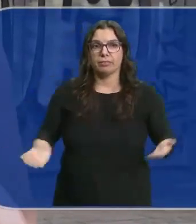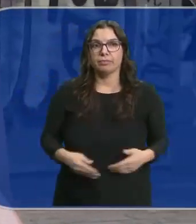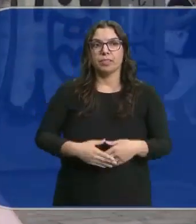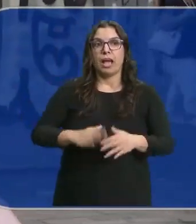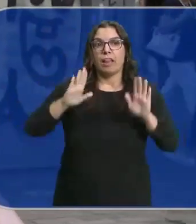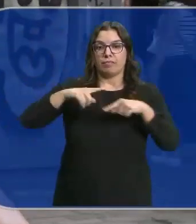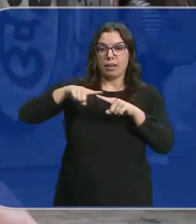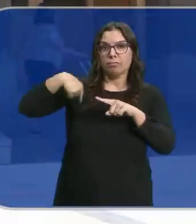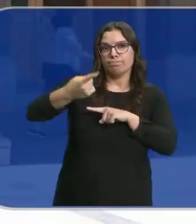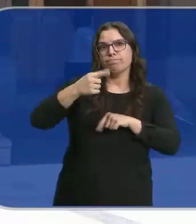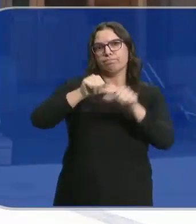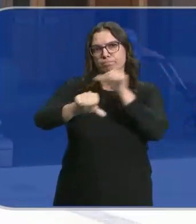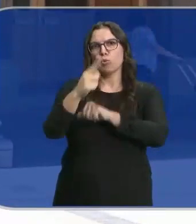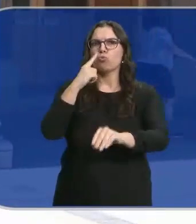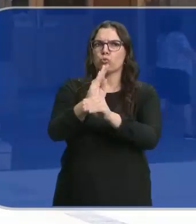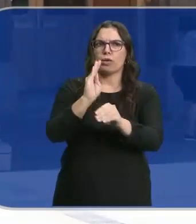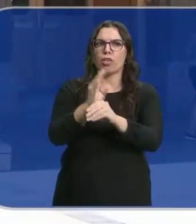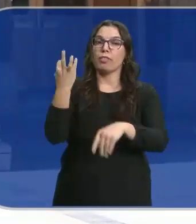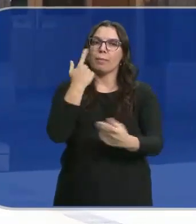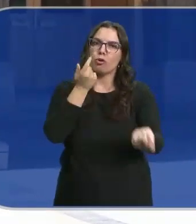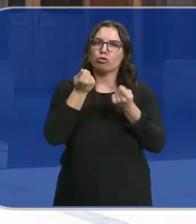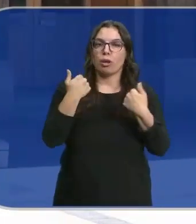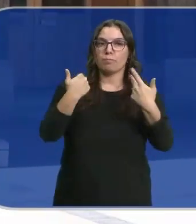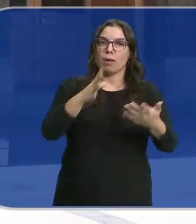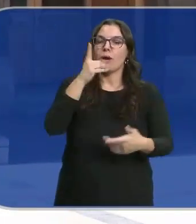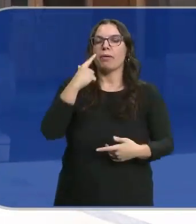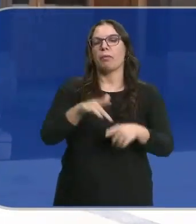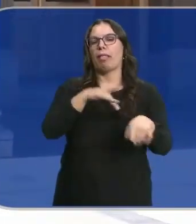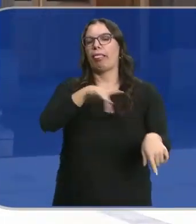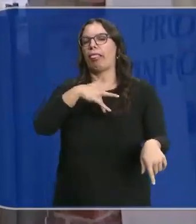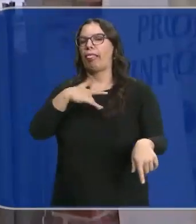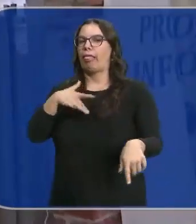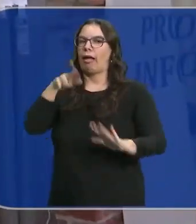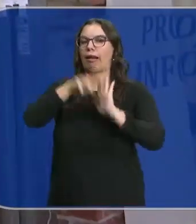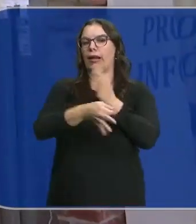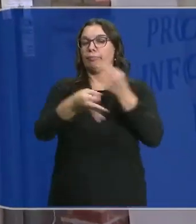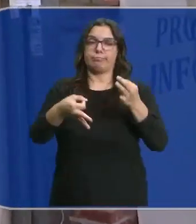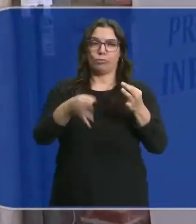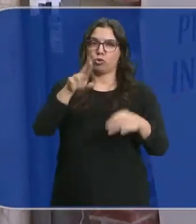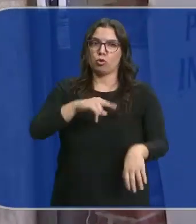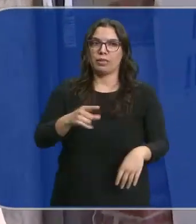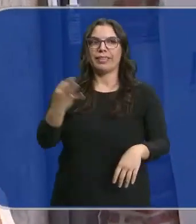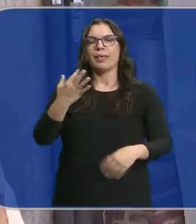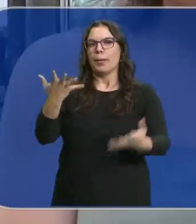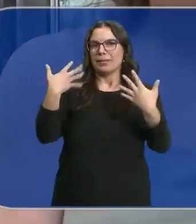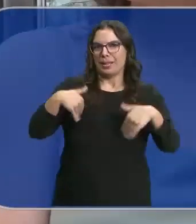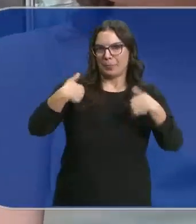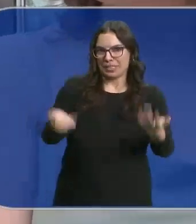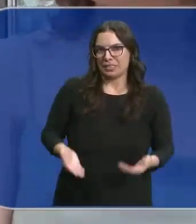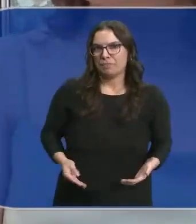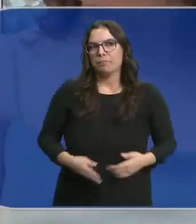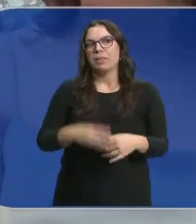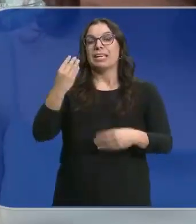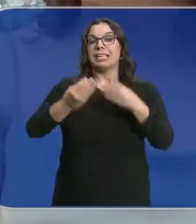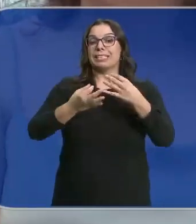raíz de esto como que van a tener más cuidado. Que miren más las cosas porque a veces se levanta la mano y dicen, no, está todo en regla. Tendrían que tener mucha mejor ventilación. Siempre